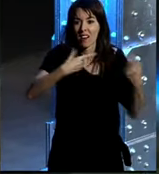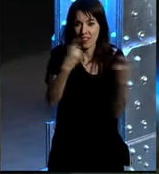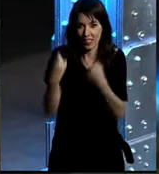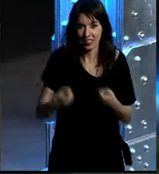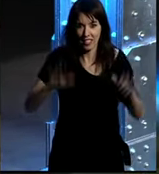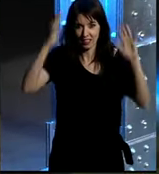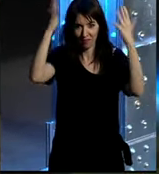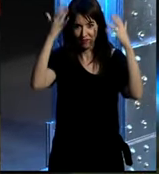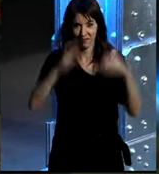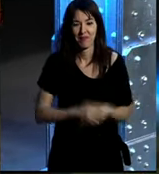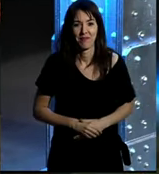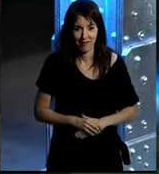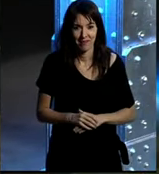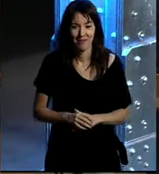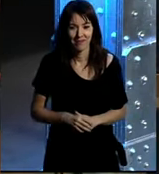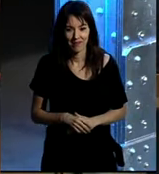queráis